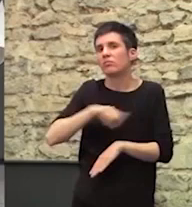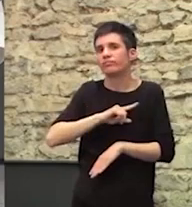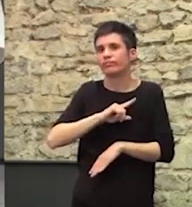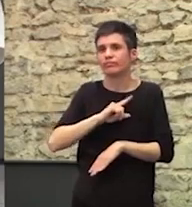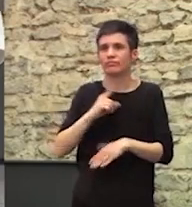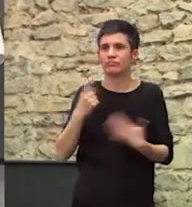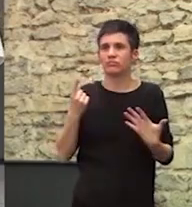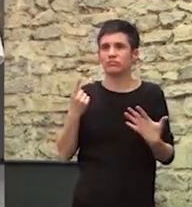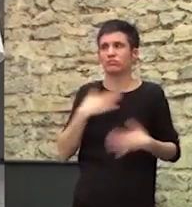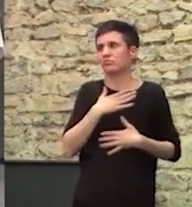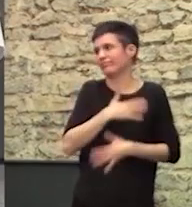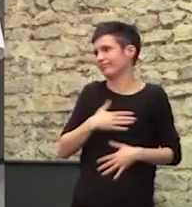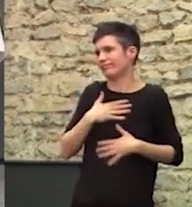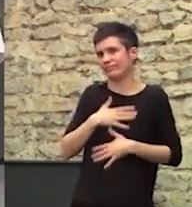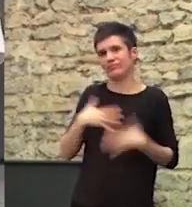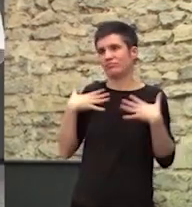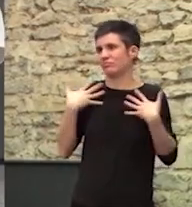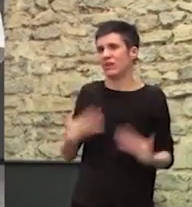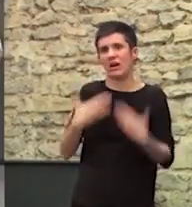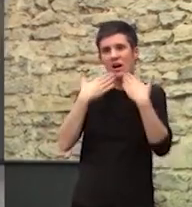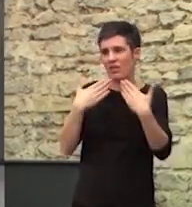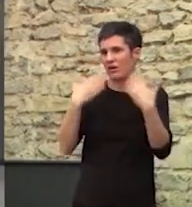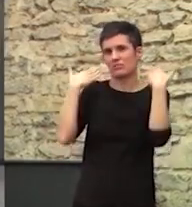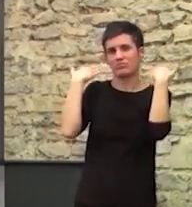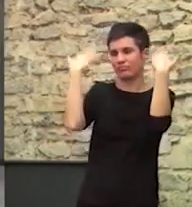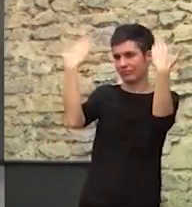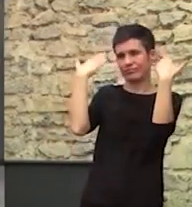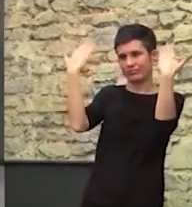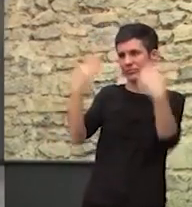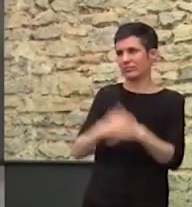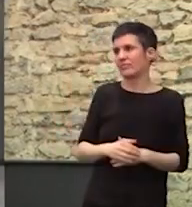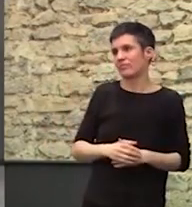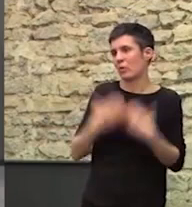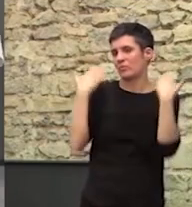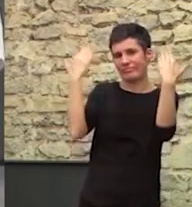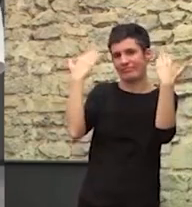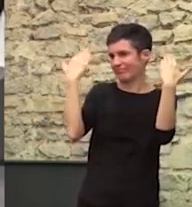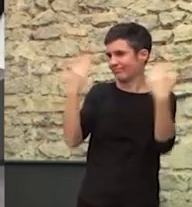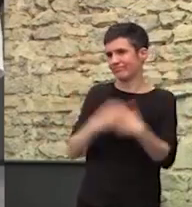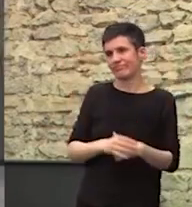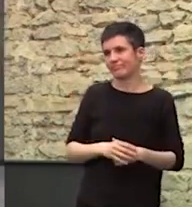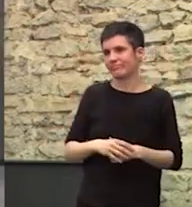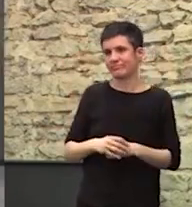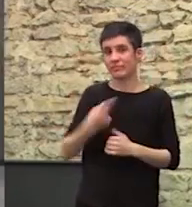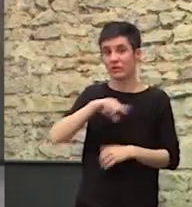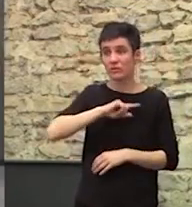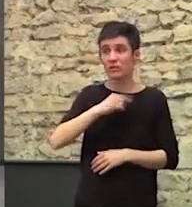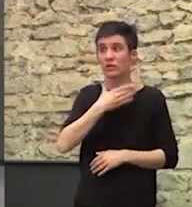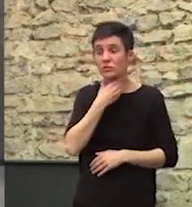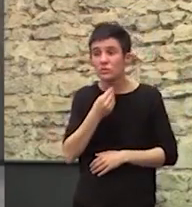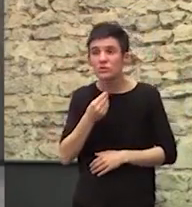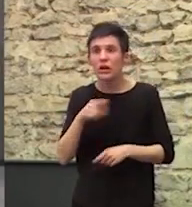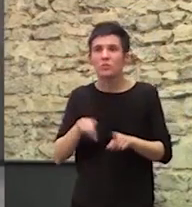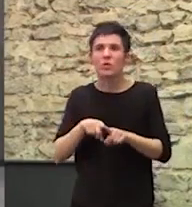De agradecer De admirar Y además De reconocer A nosotras nos gusta mucho